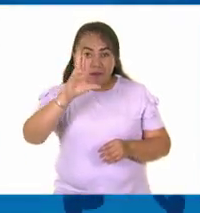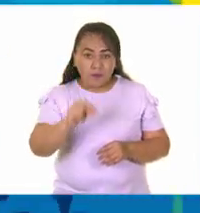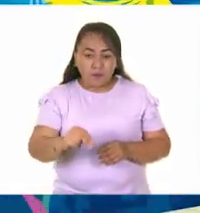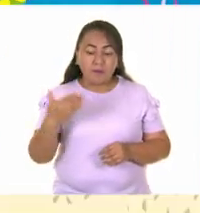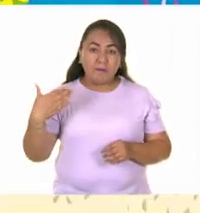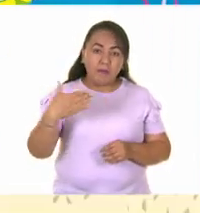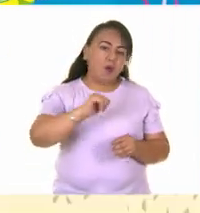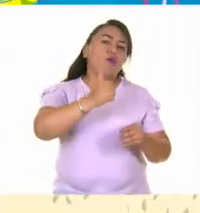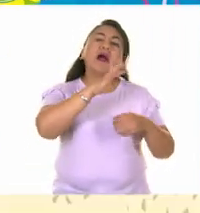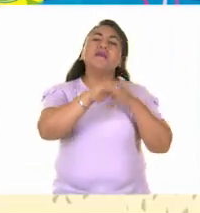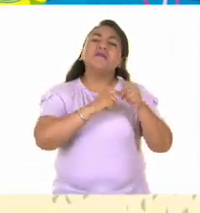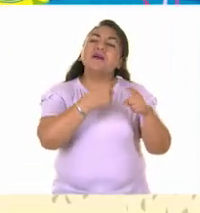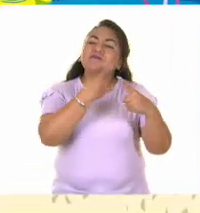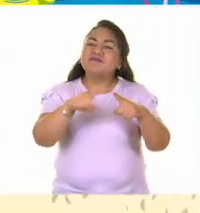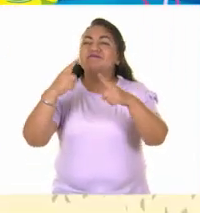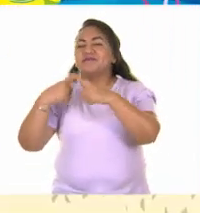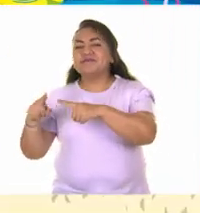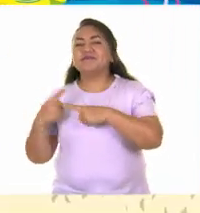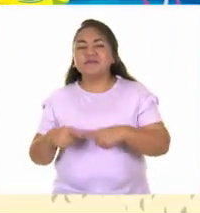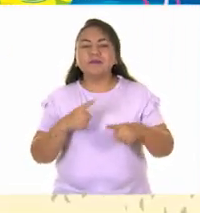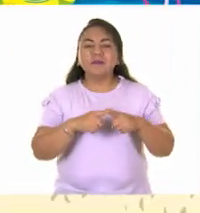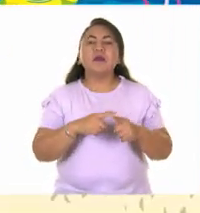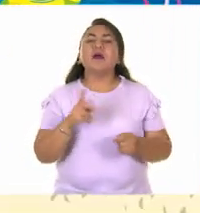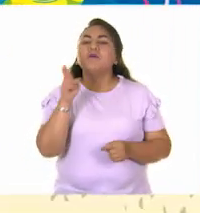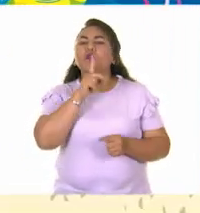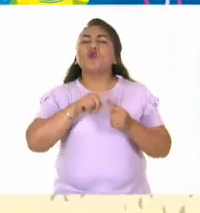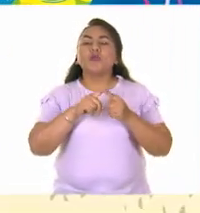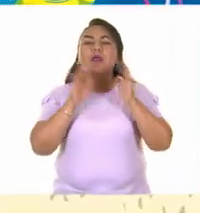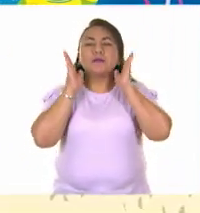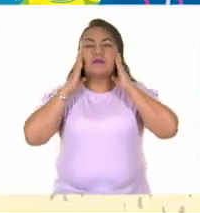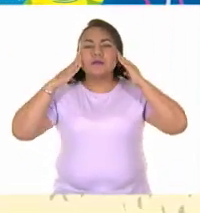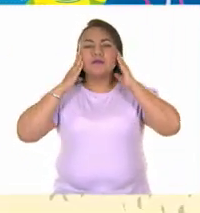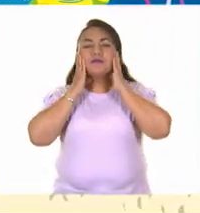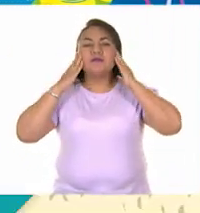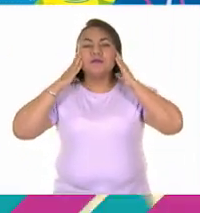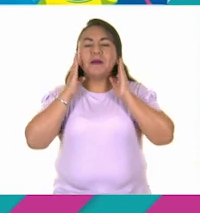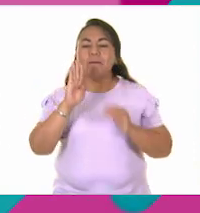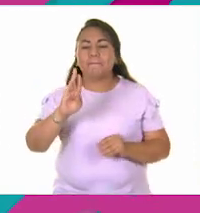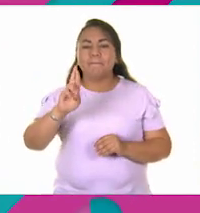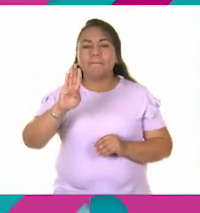peces y otros animales acuáticos respiran a través de las branquias.